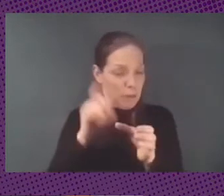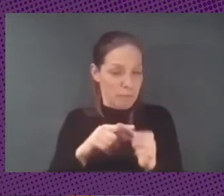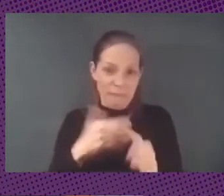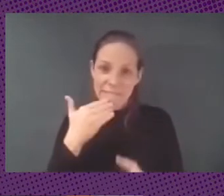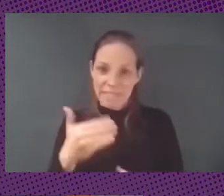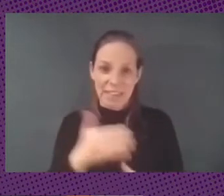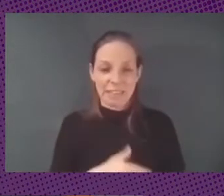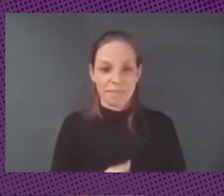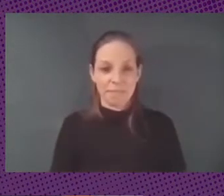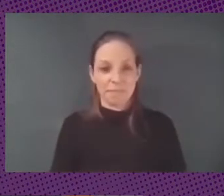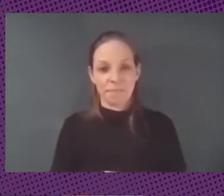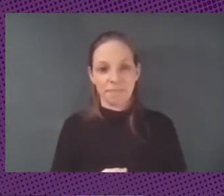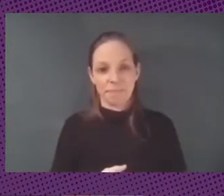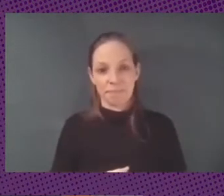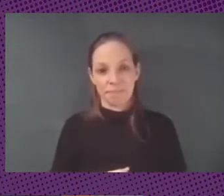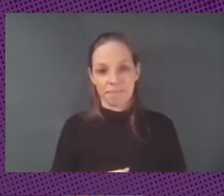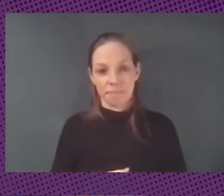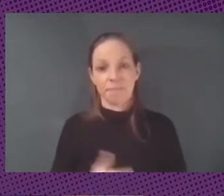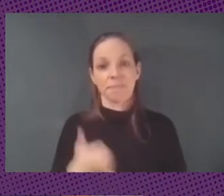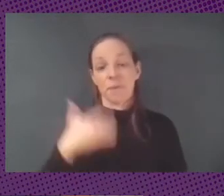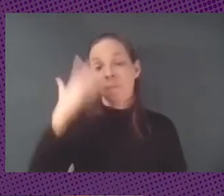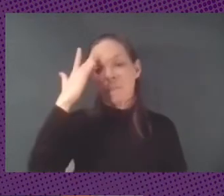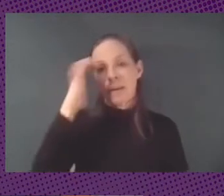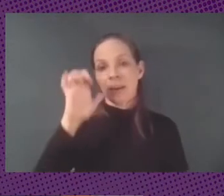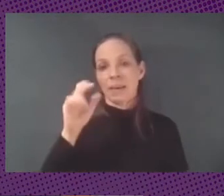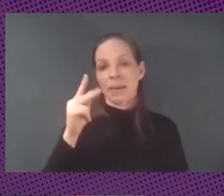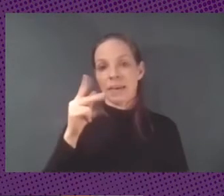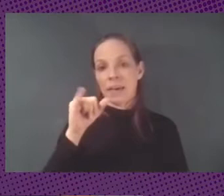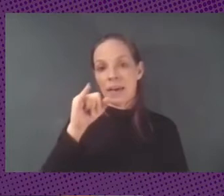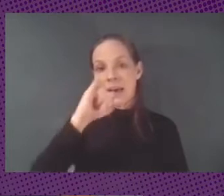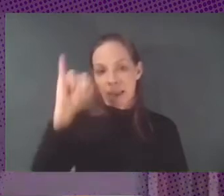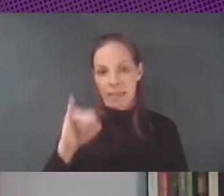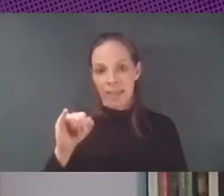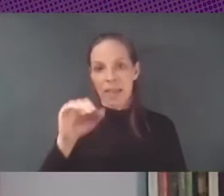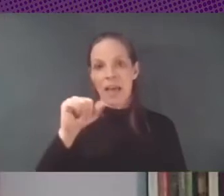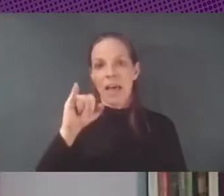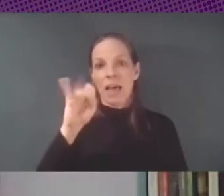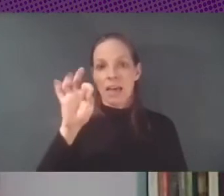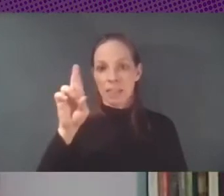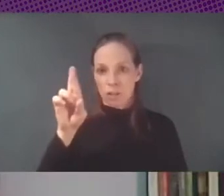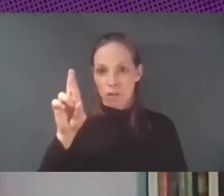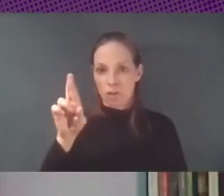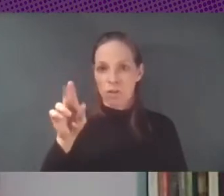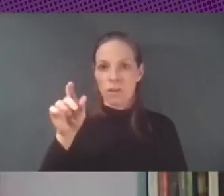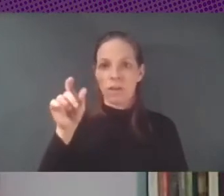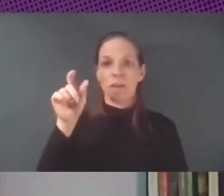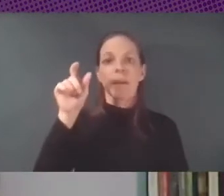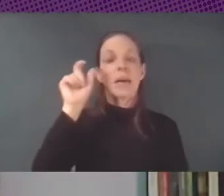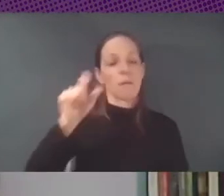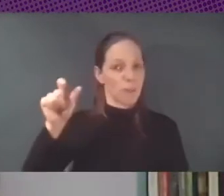bueno supongo que ECA y Taitor y quienes impulsan este evento